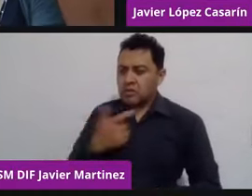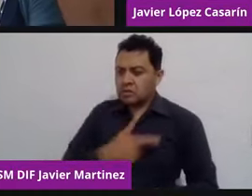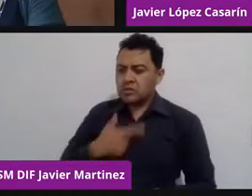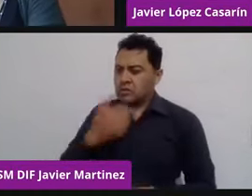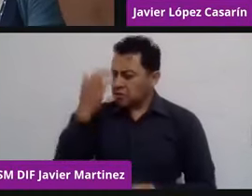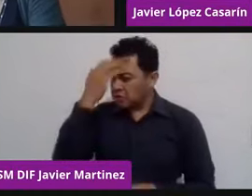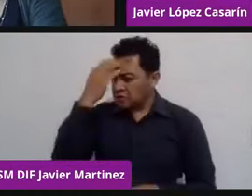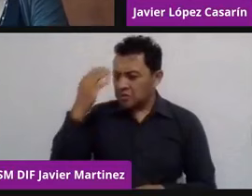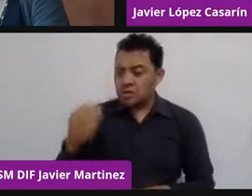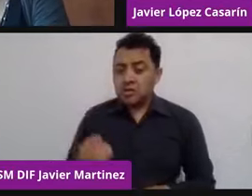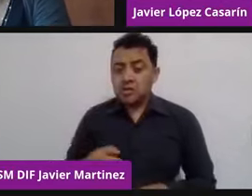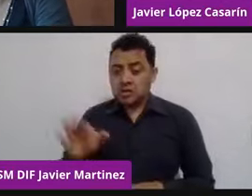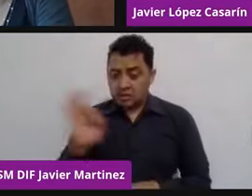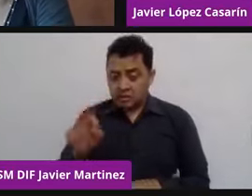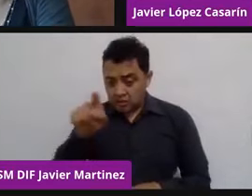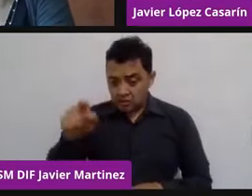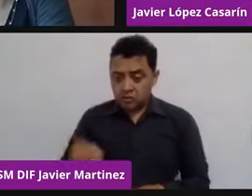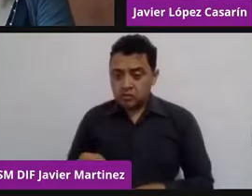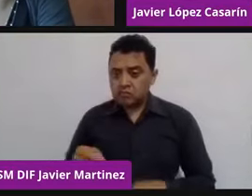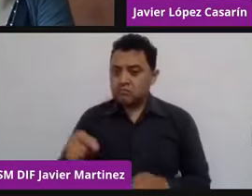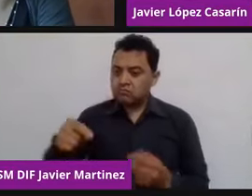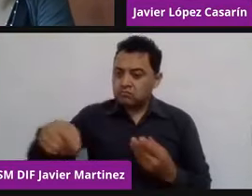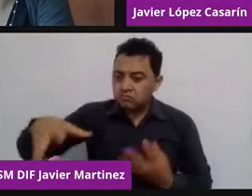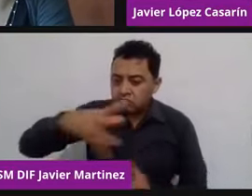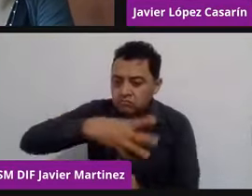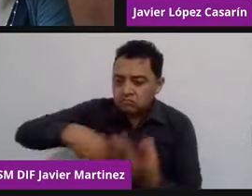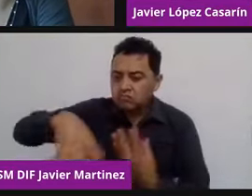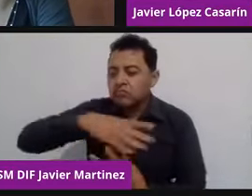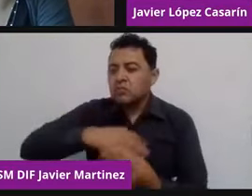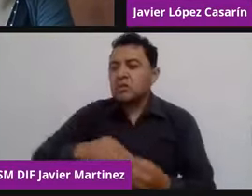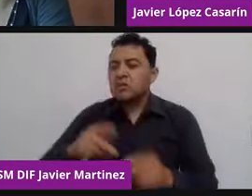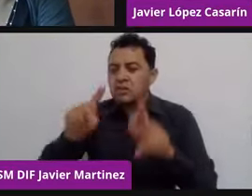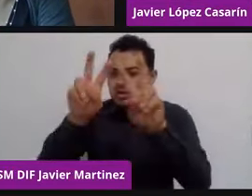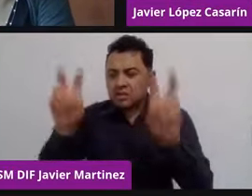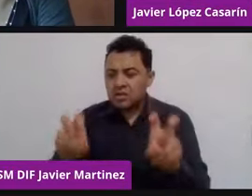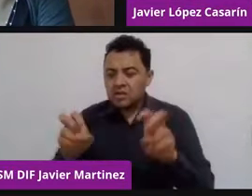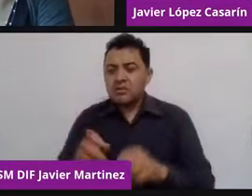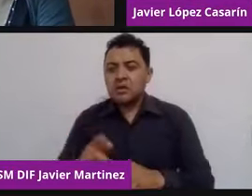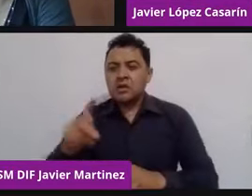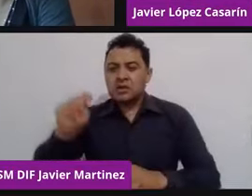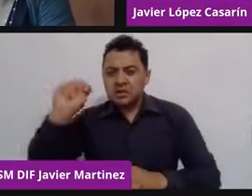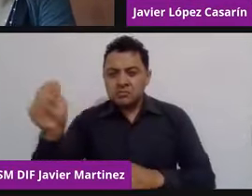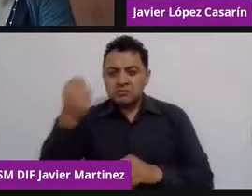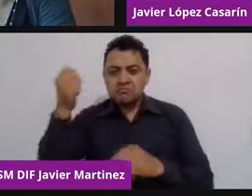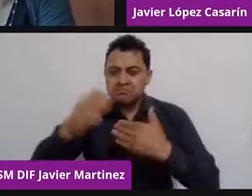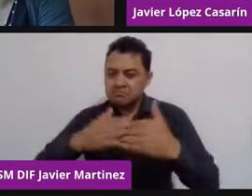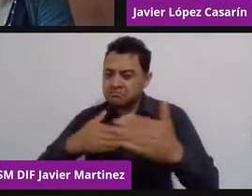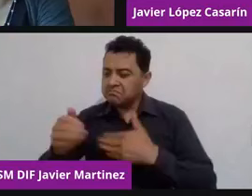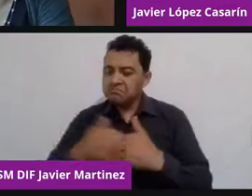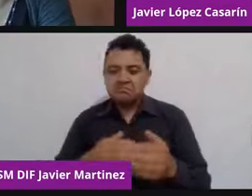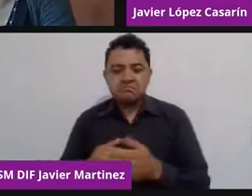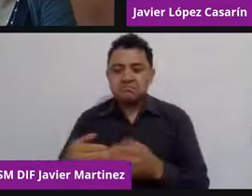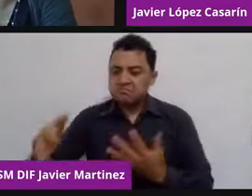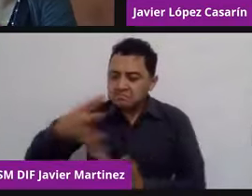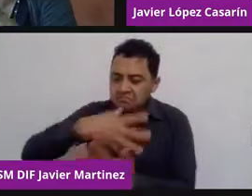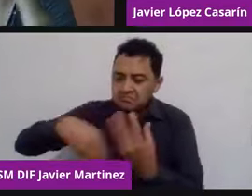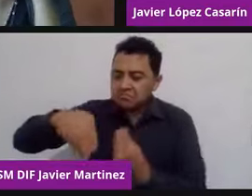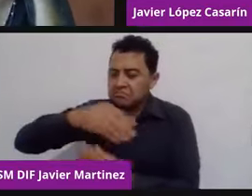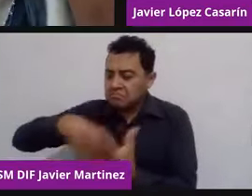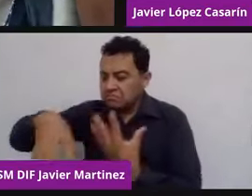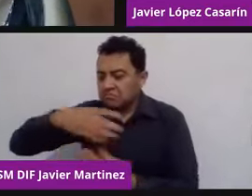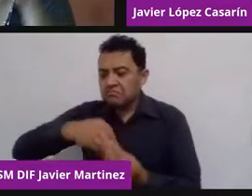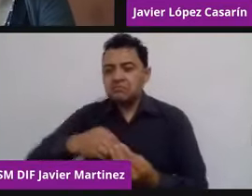la tecnología y de la innovación, y nos platicaba ese espacio, fíjate qué impresionante, cómo funcionaba, tiene